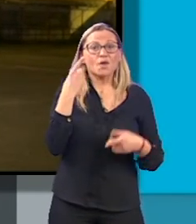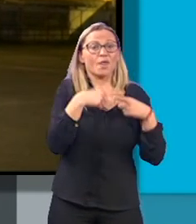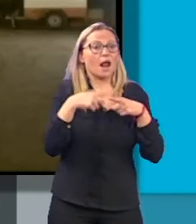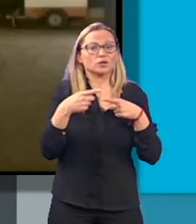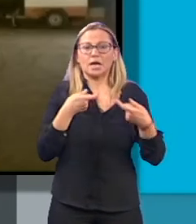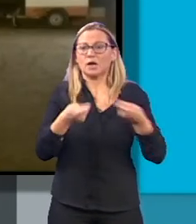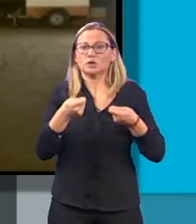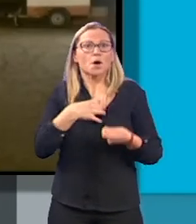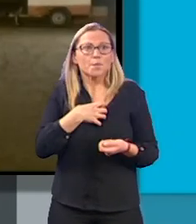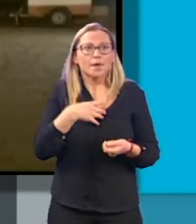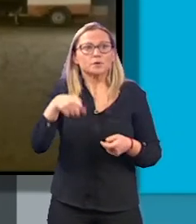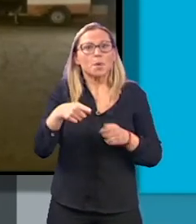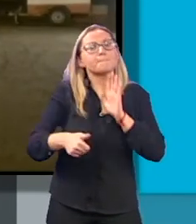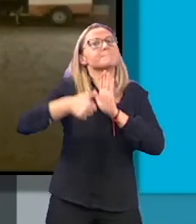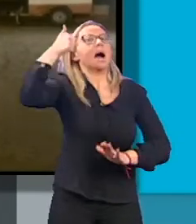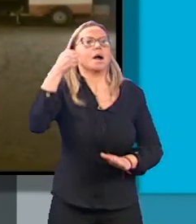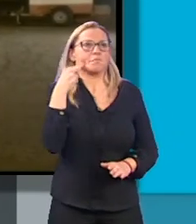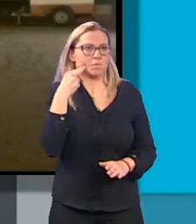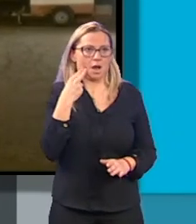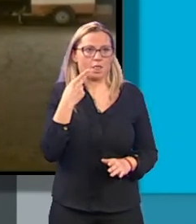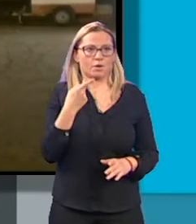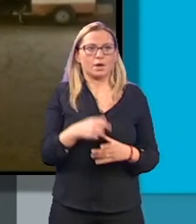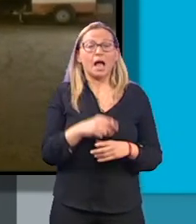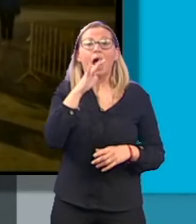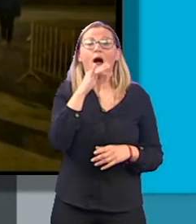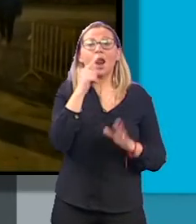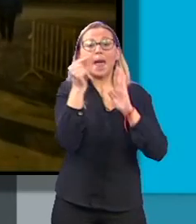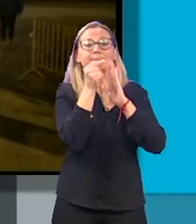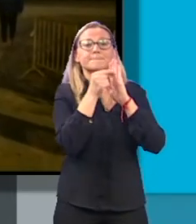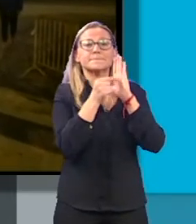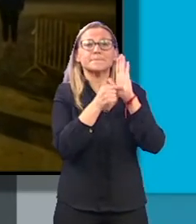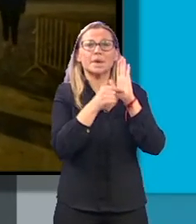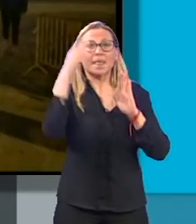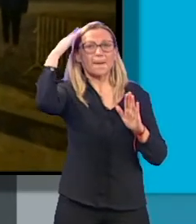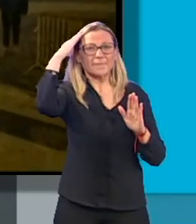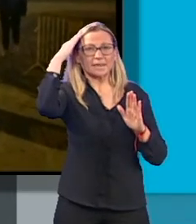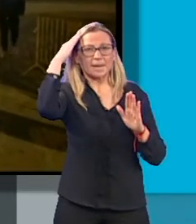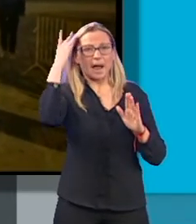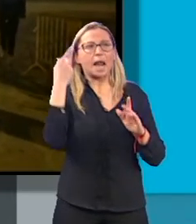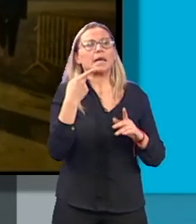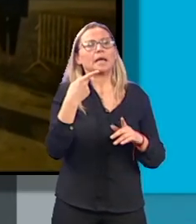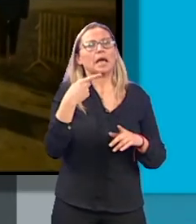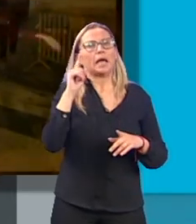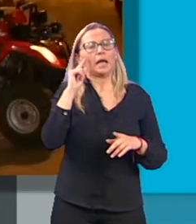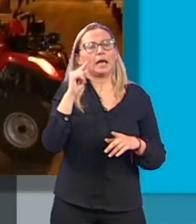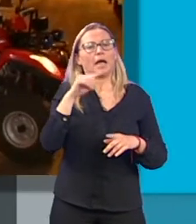no podemos controlar. Por cualquier caso, les contamos ahora las principales medidas de seguridad a tener en cuenta.